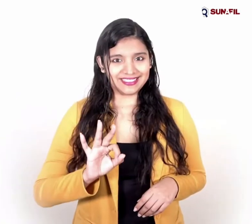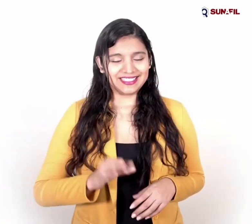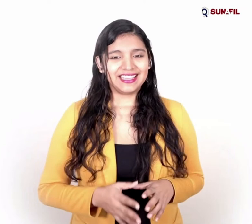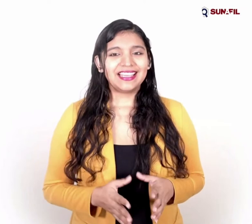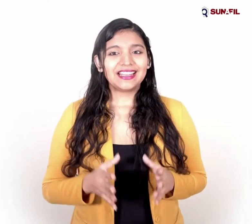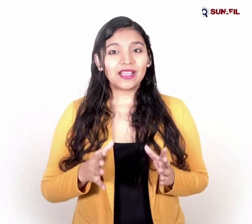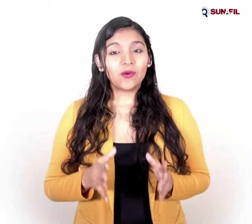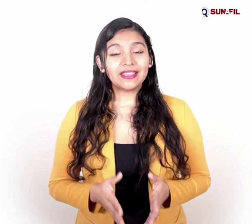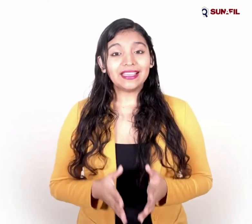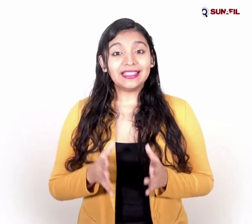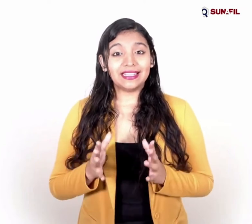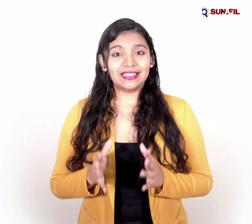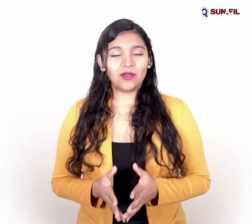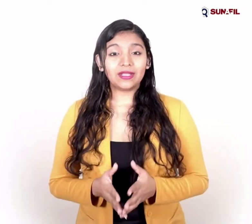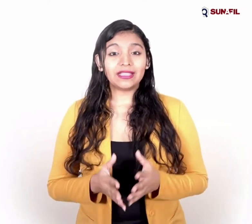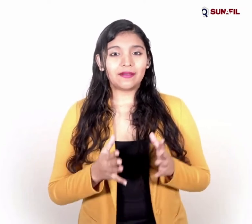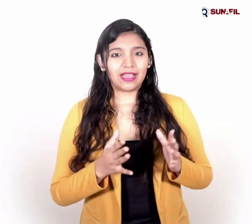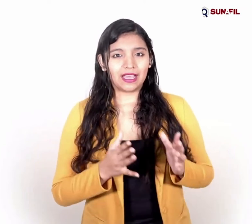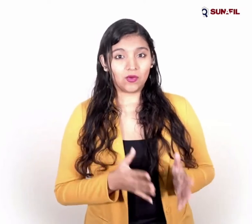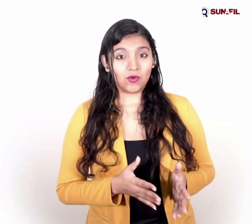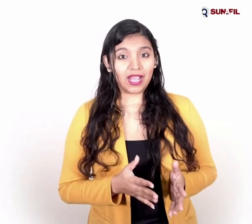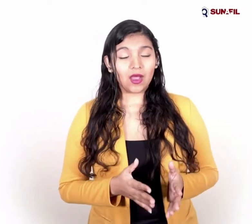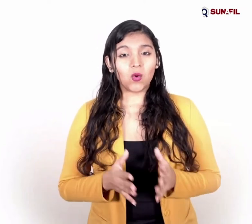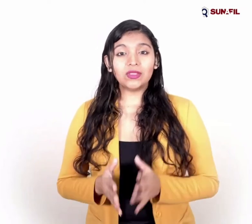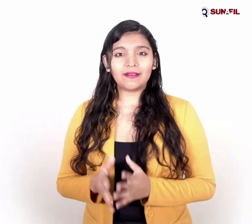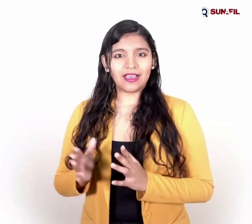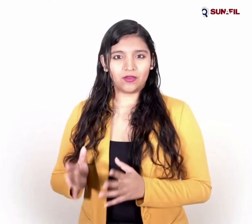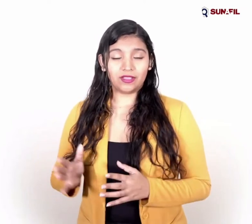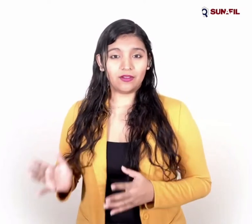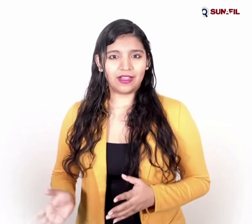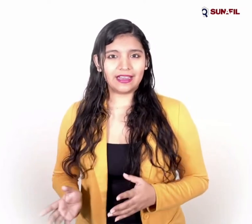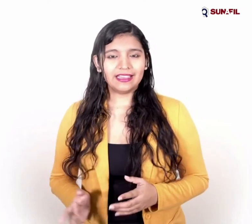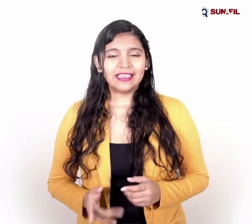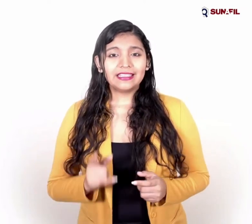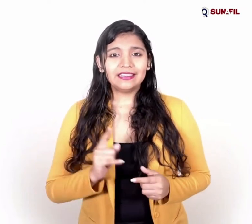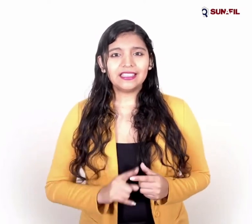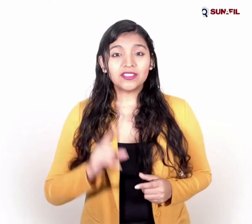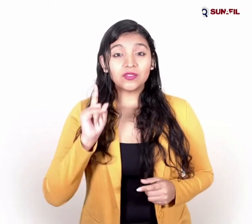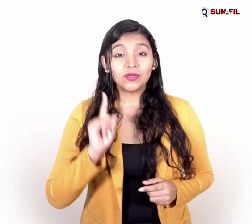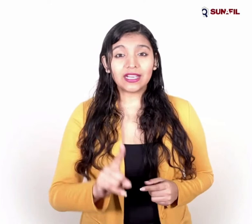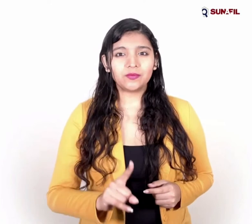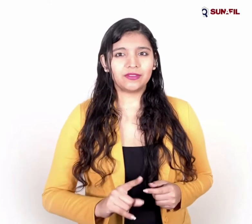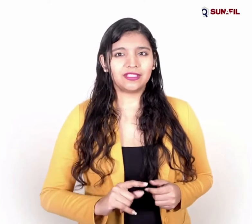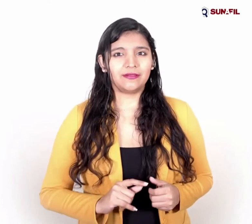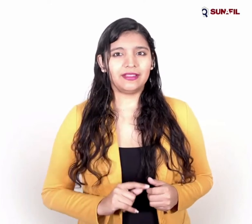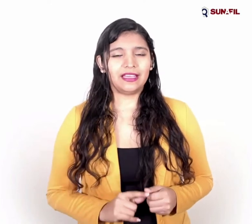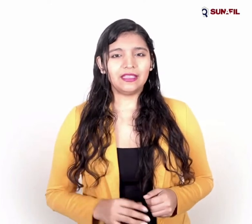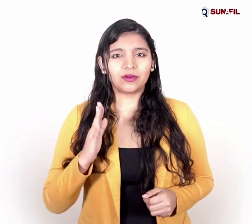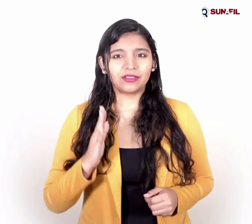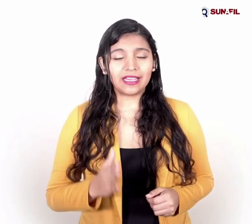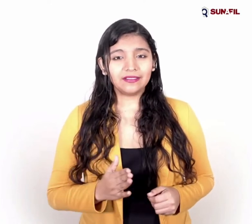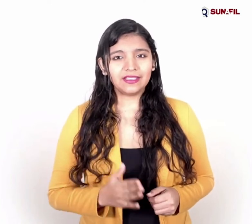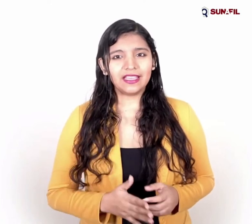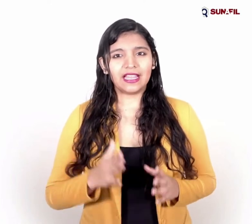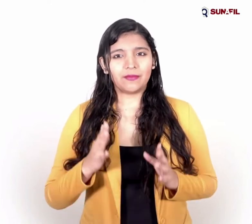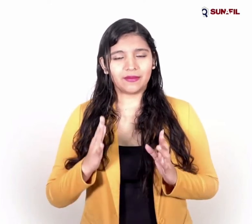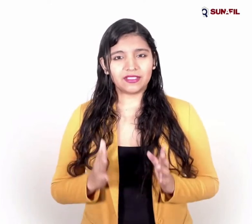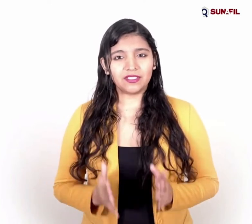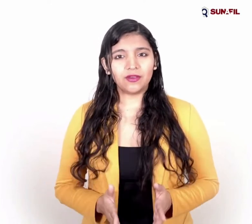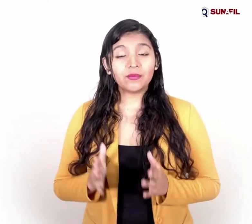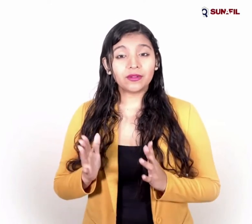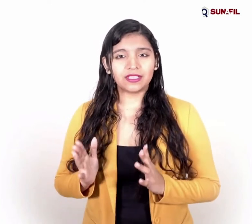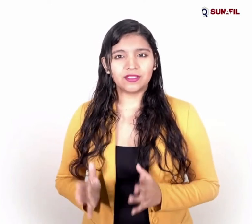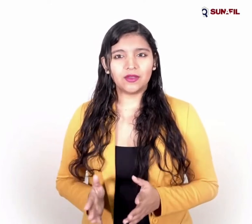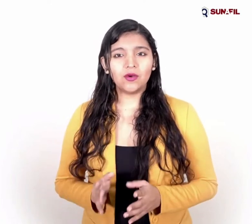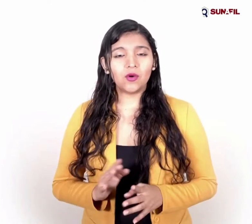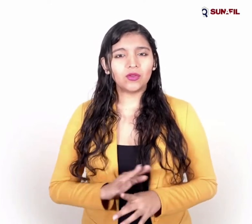3. Recuerda que al tener una trabajadora o un trabajador del hogar, tienes una responsabilidad importante en la